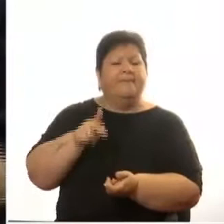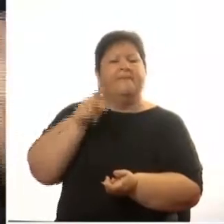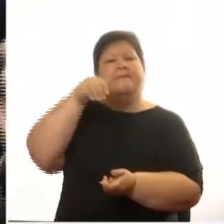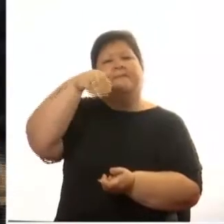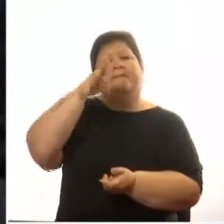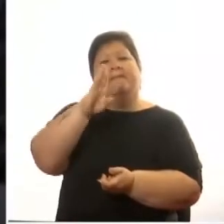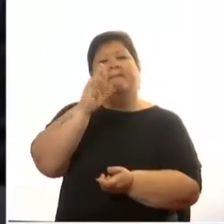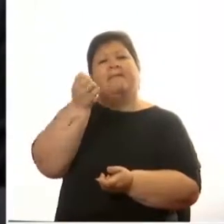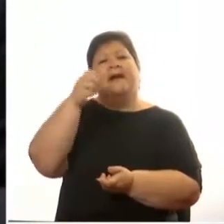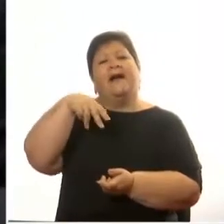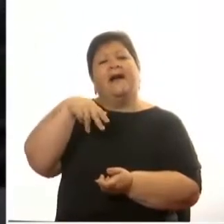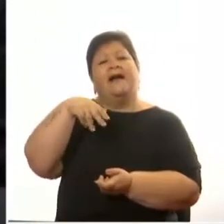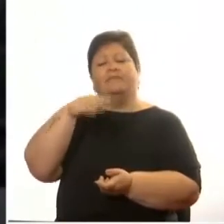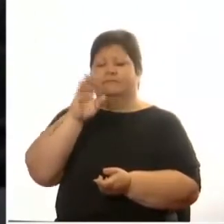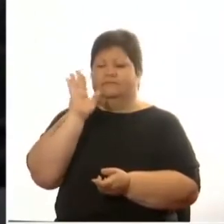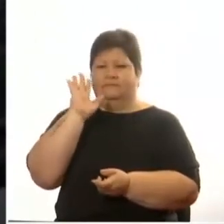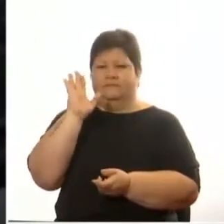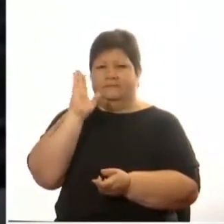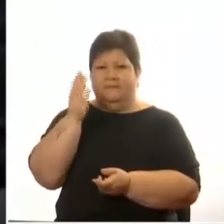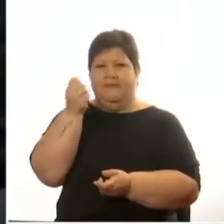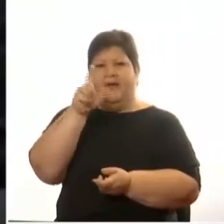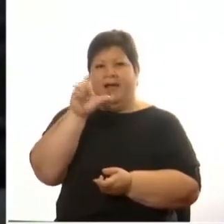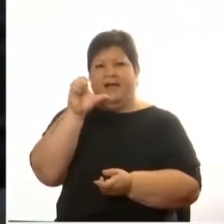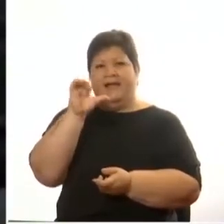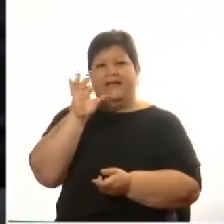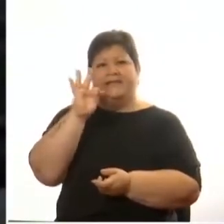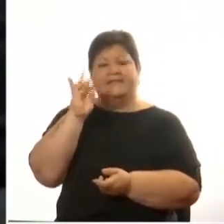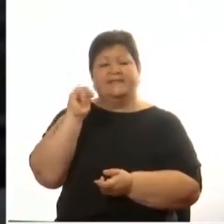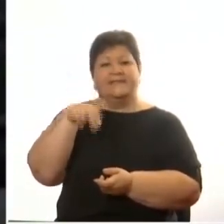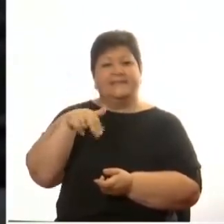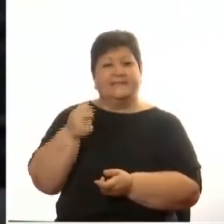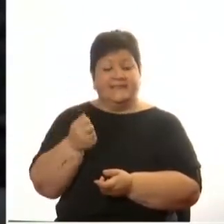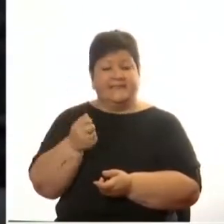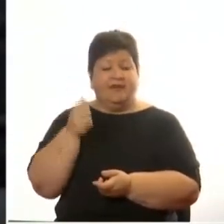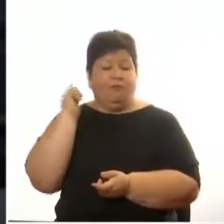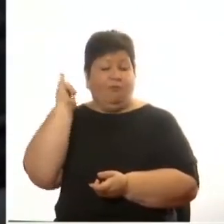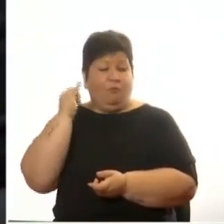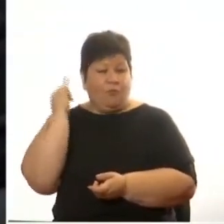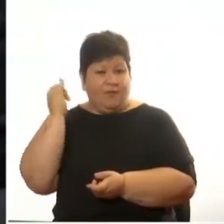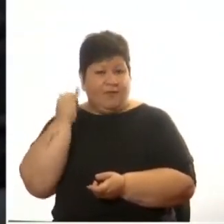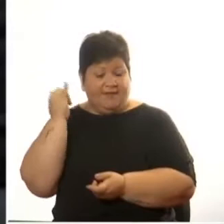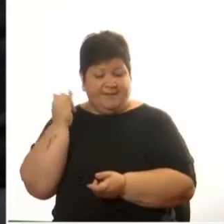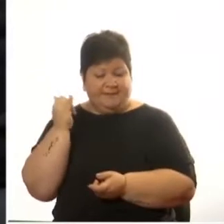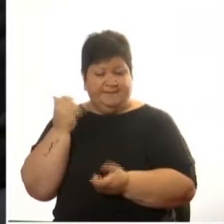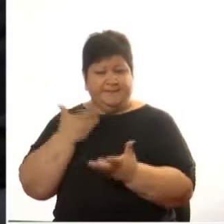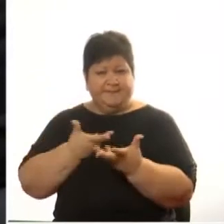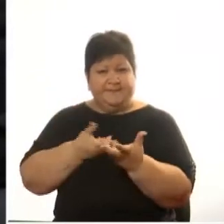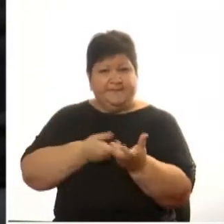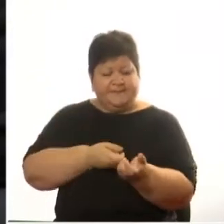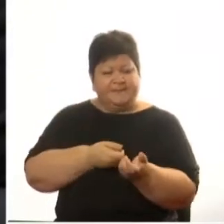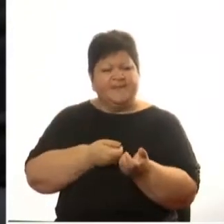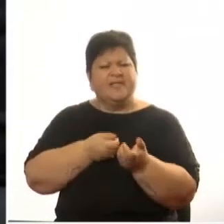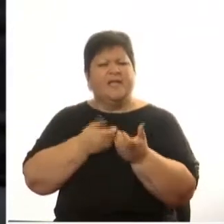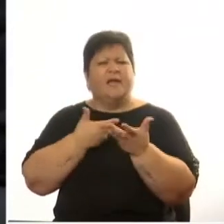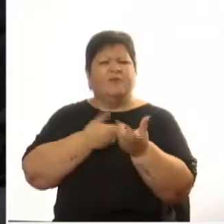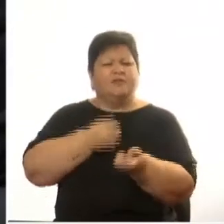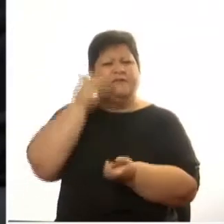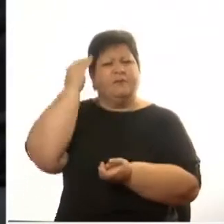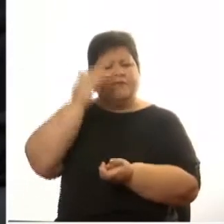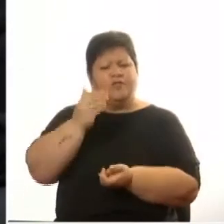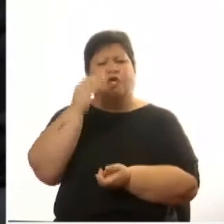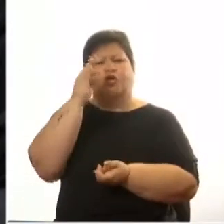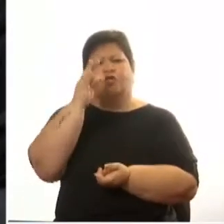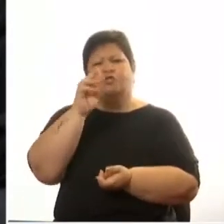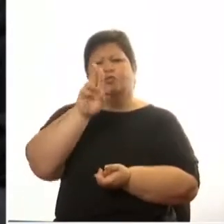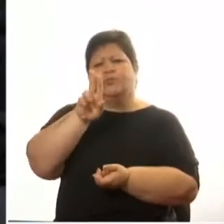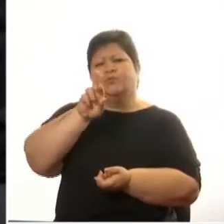señeros de nuestra vida política y la academia Augusto Turén que lo presidía Celedonio